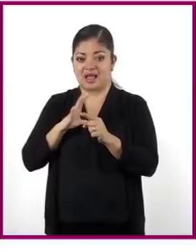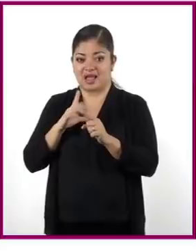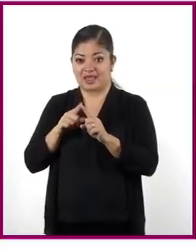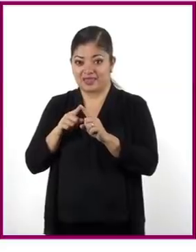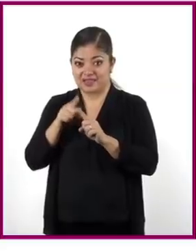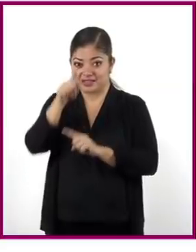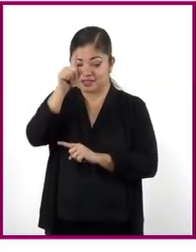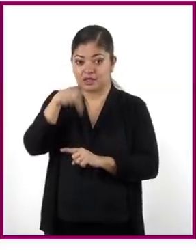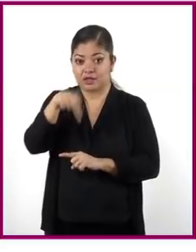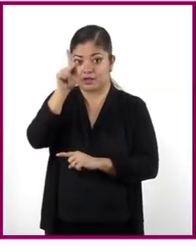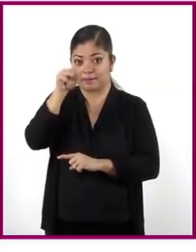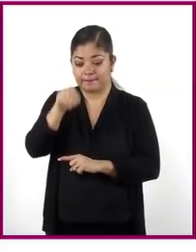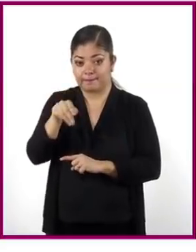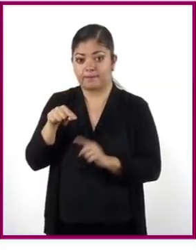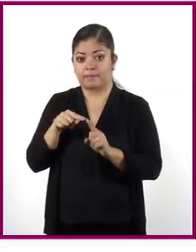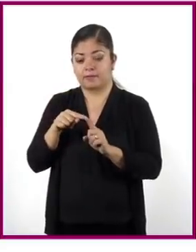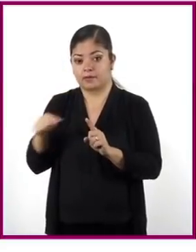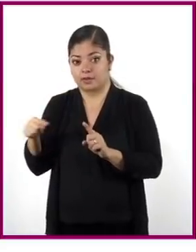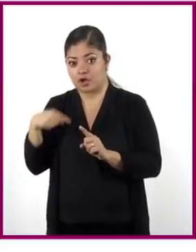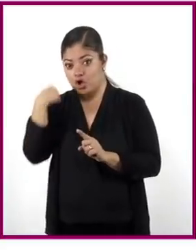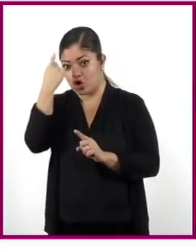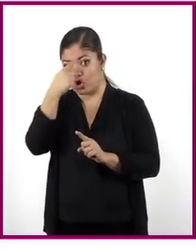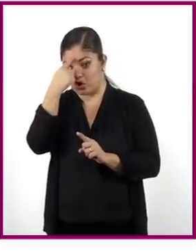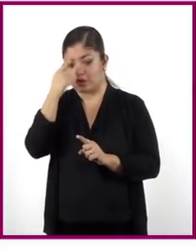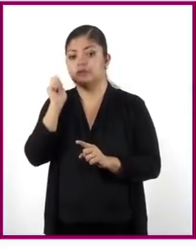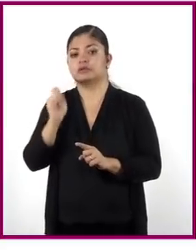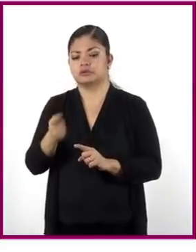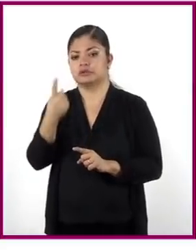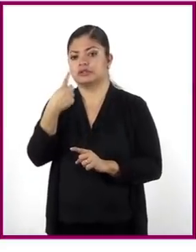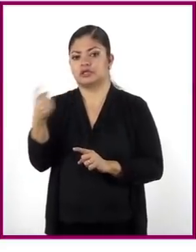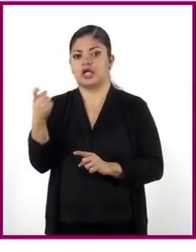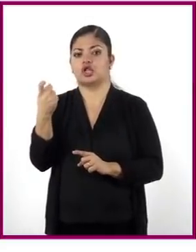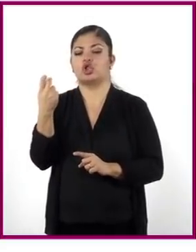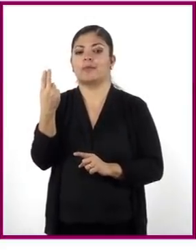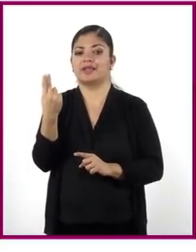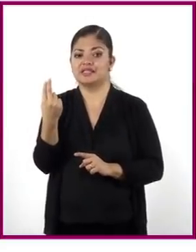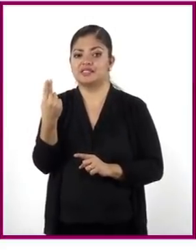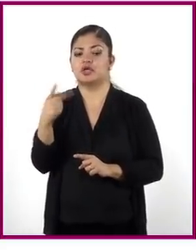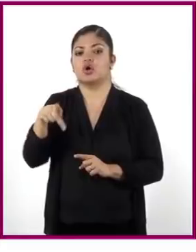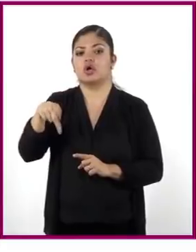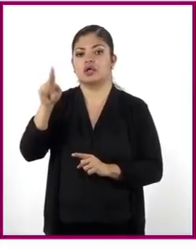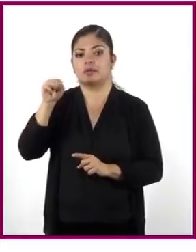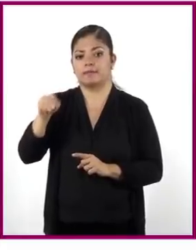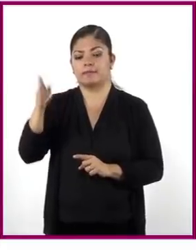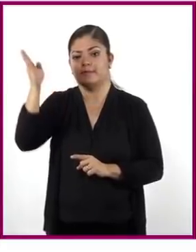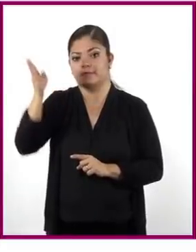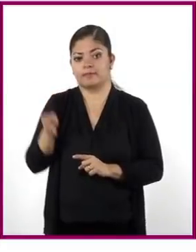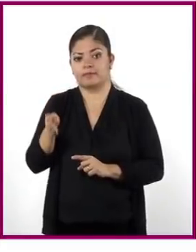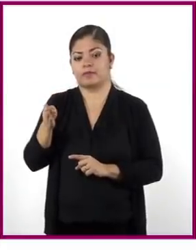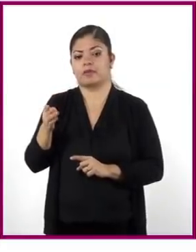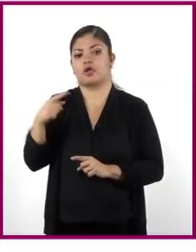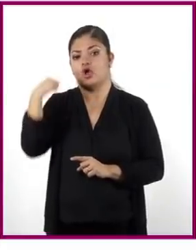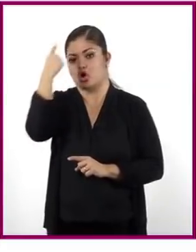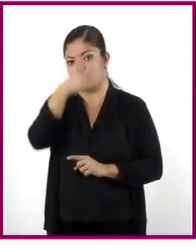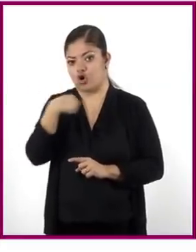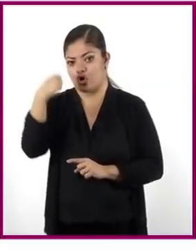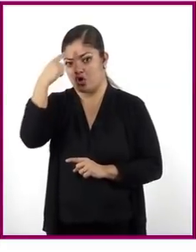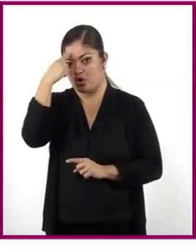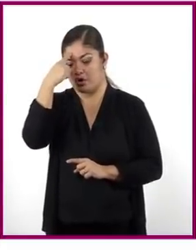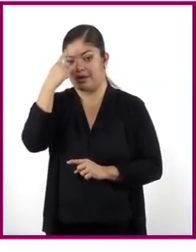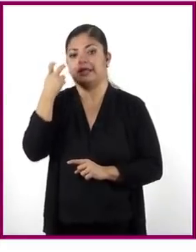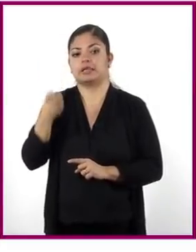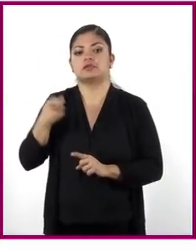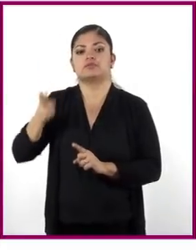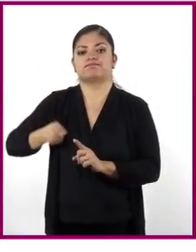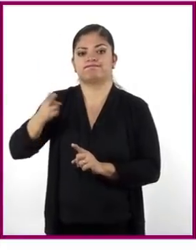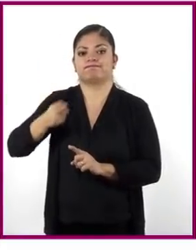kilómetros y el tiempo en horas, esto sería 125 kilómetros por horas. Y esta será la razón a la cual avanza